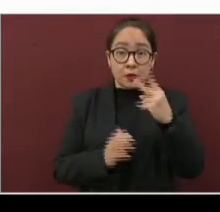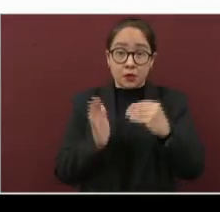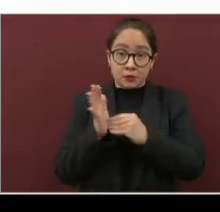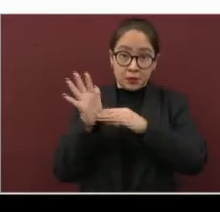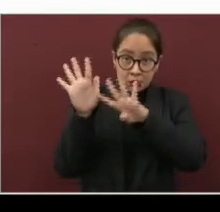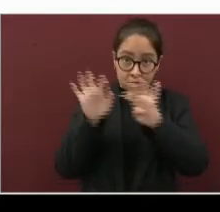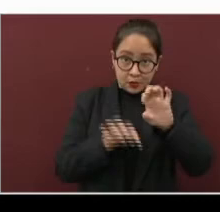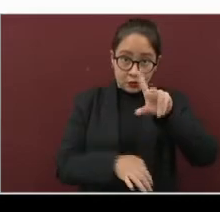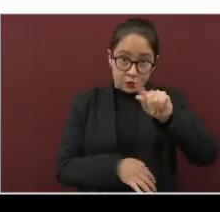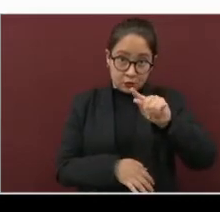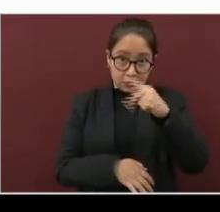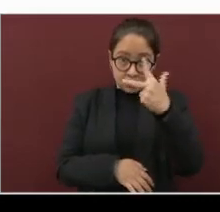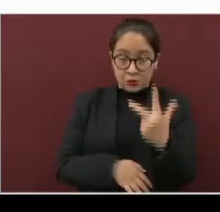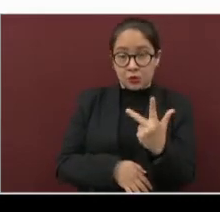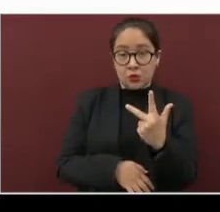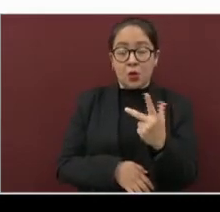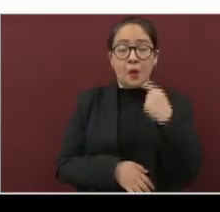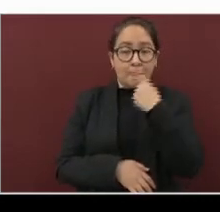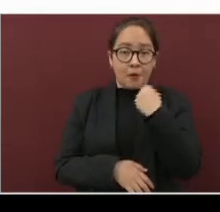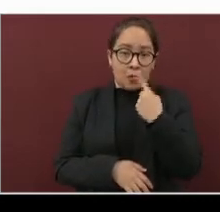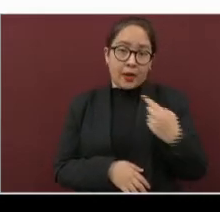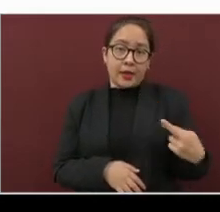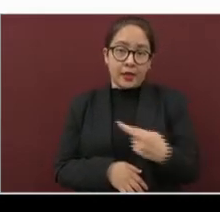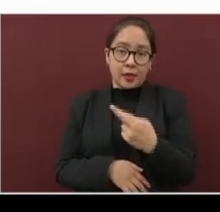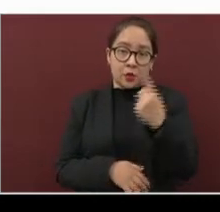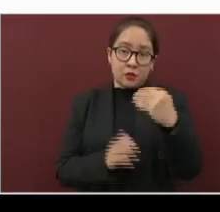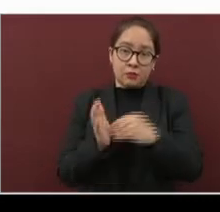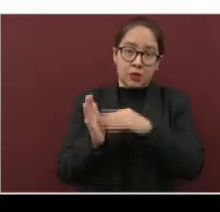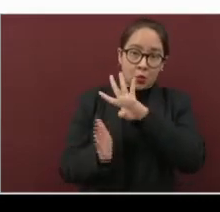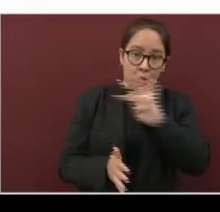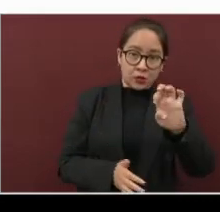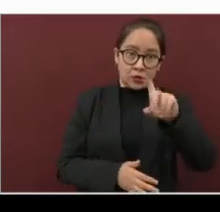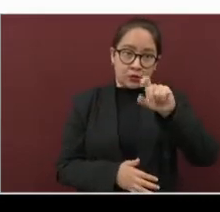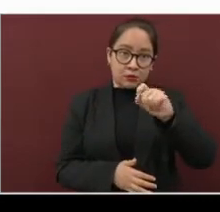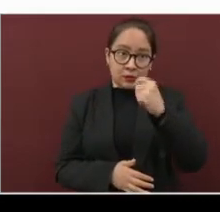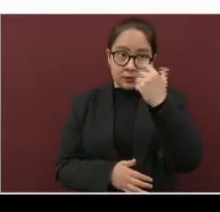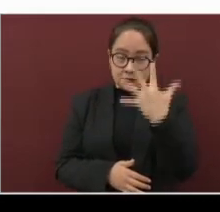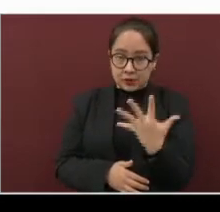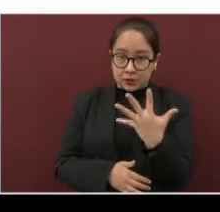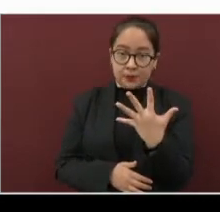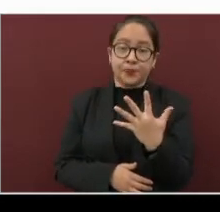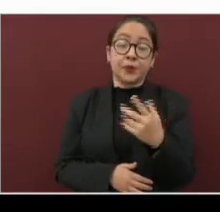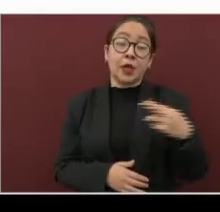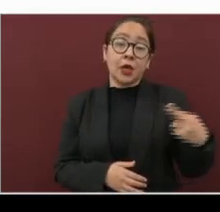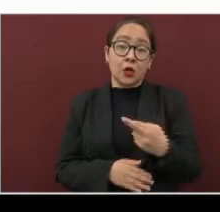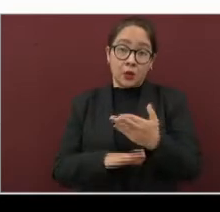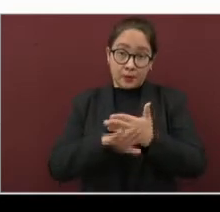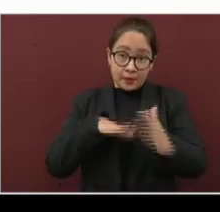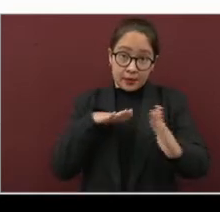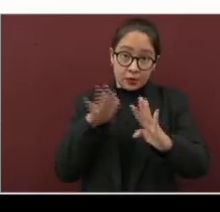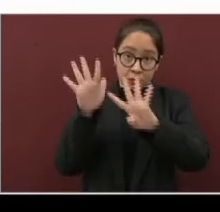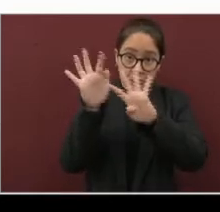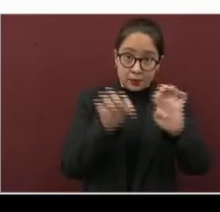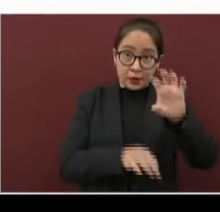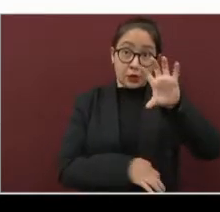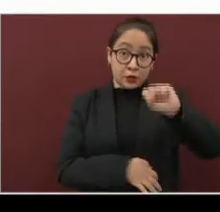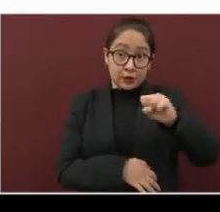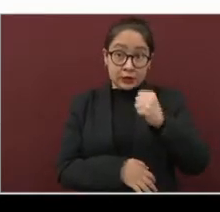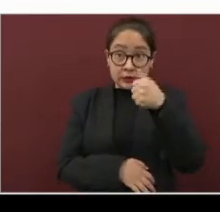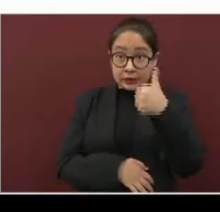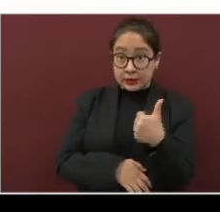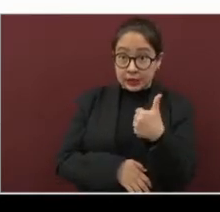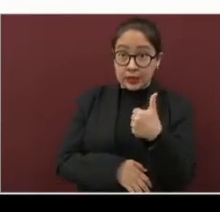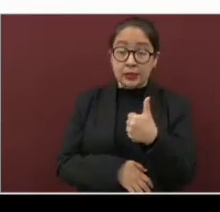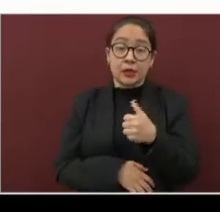,978. Boca del Río, 1,425. Río Blanco, 966.